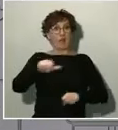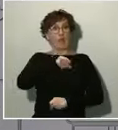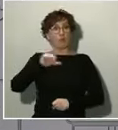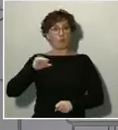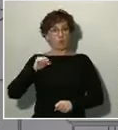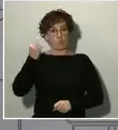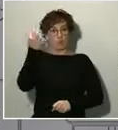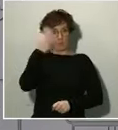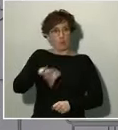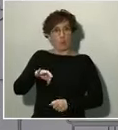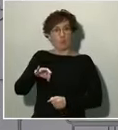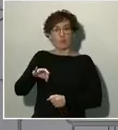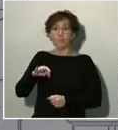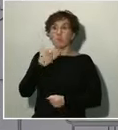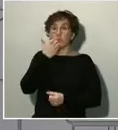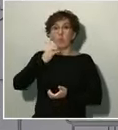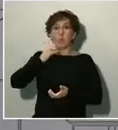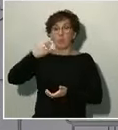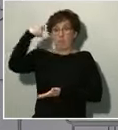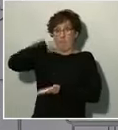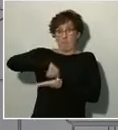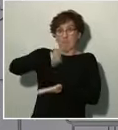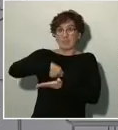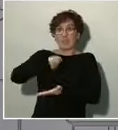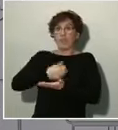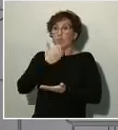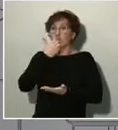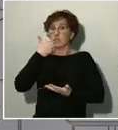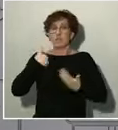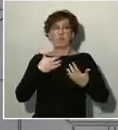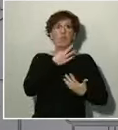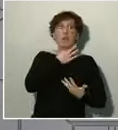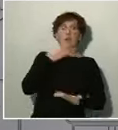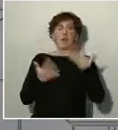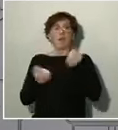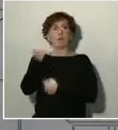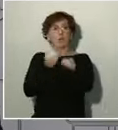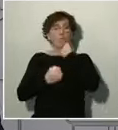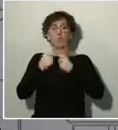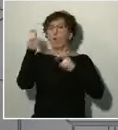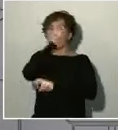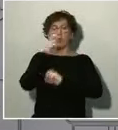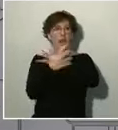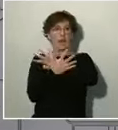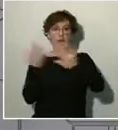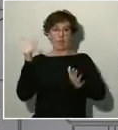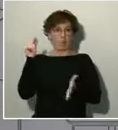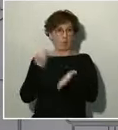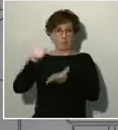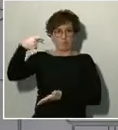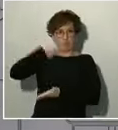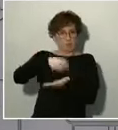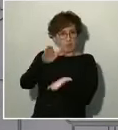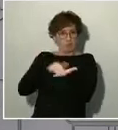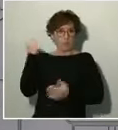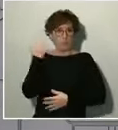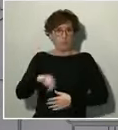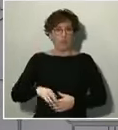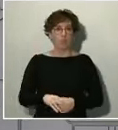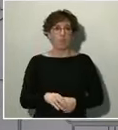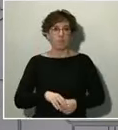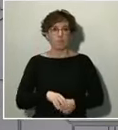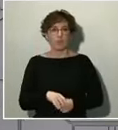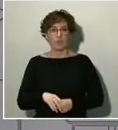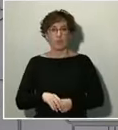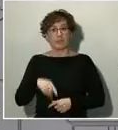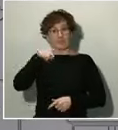rapidez una prestación en caso de dificultad económica. Estas medidas, como pueden ver, priorizarán la suspensión